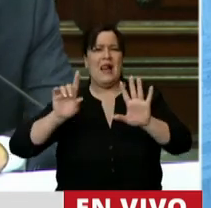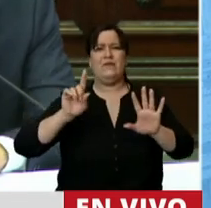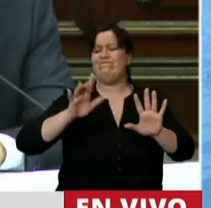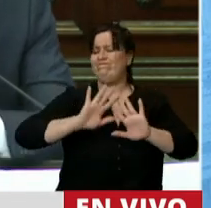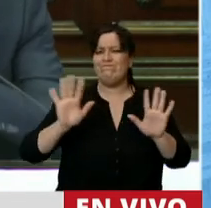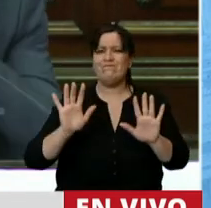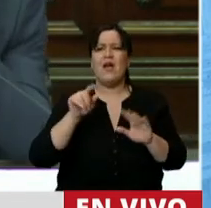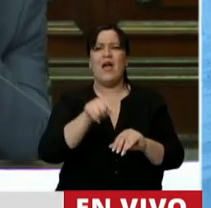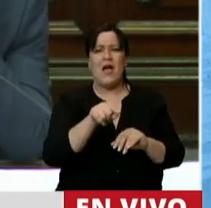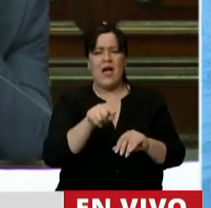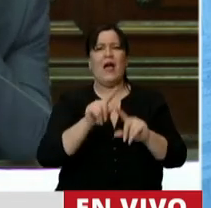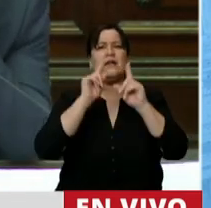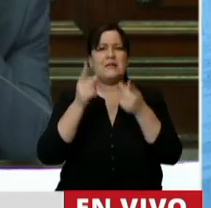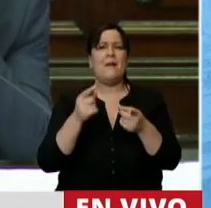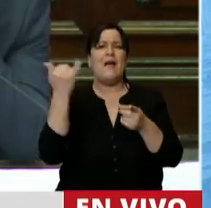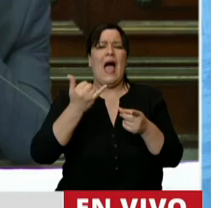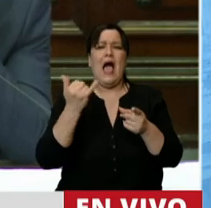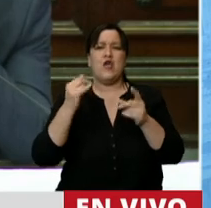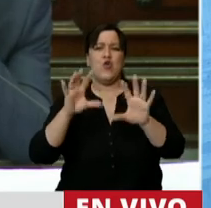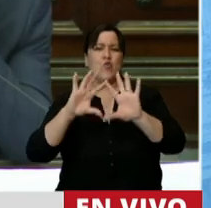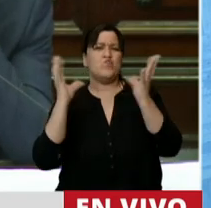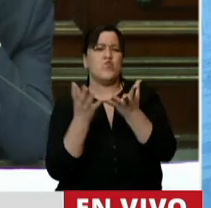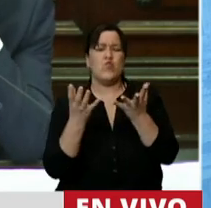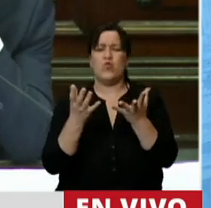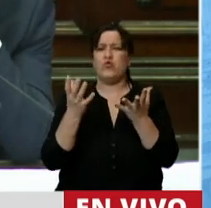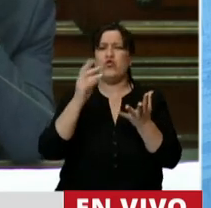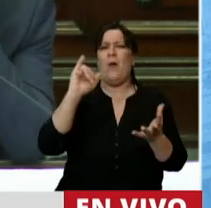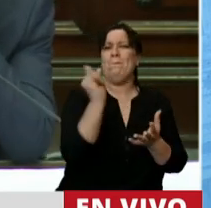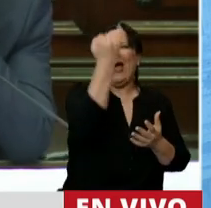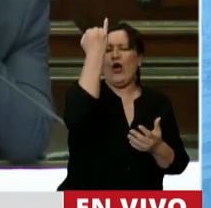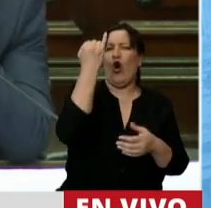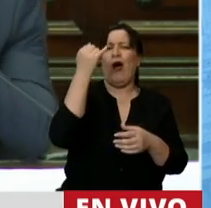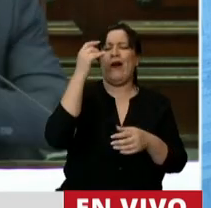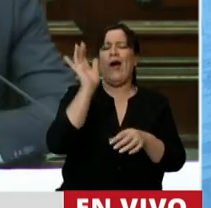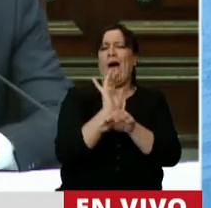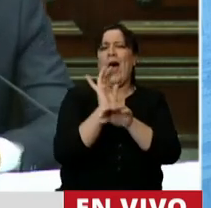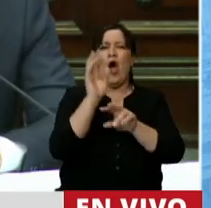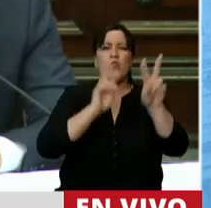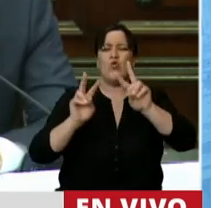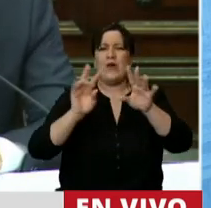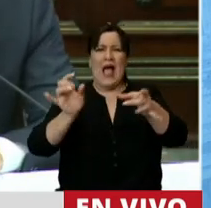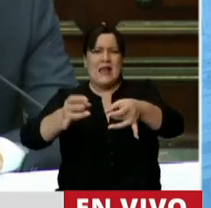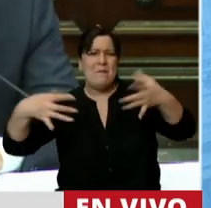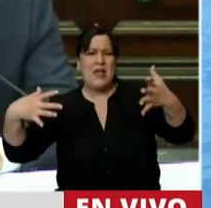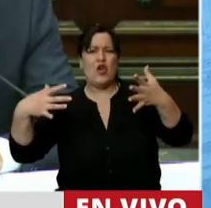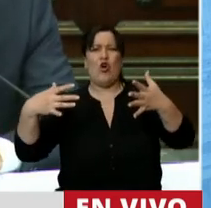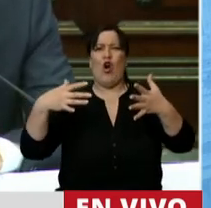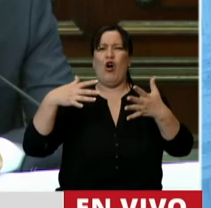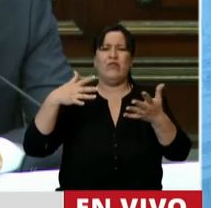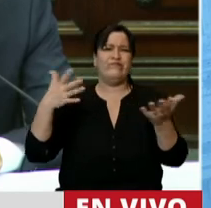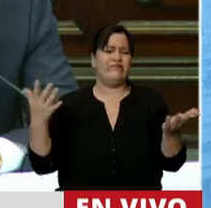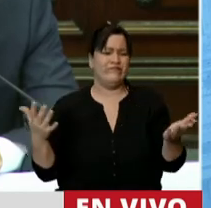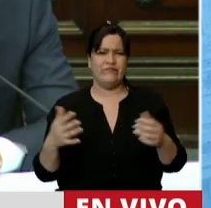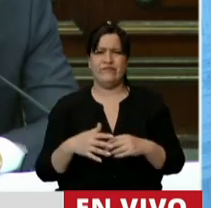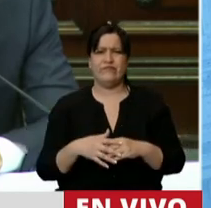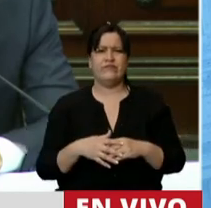Y tiene un mundo ideal. Y busca un enemigo. Y después lo atropella. Pero el cliente te reparte caramelos. Cierra